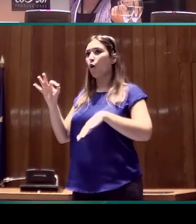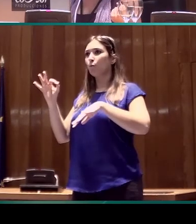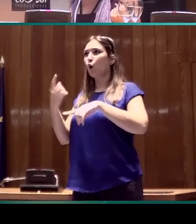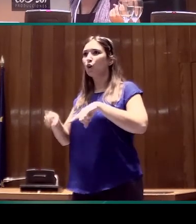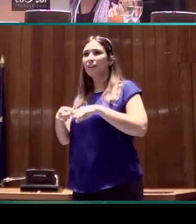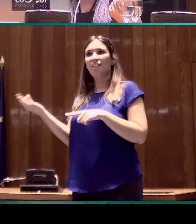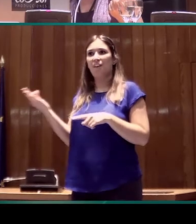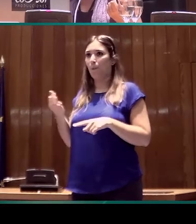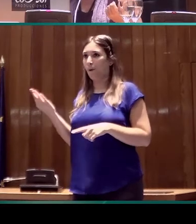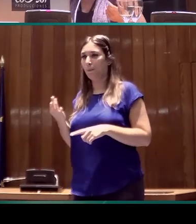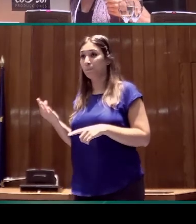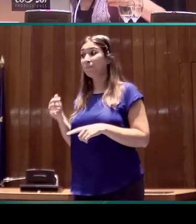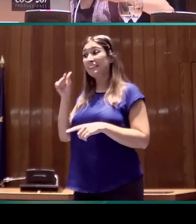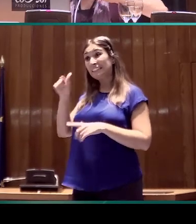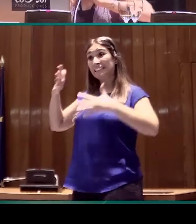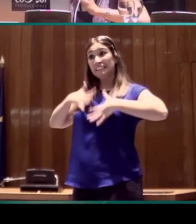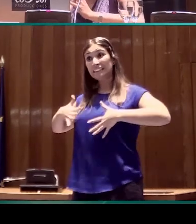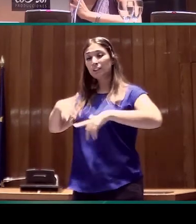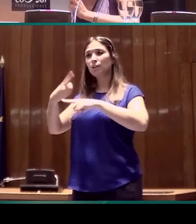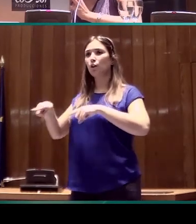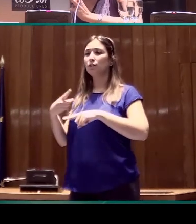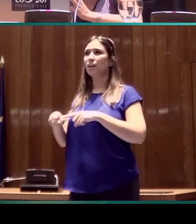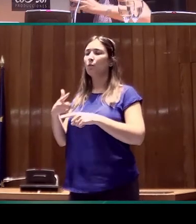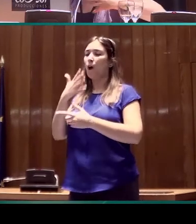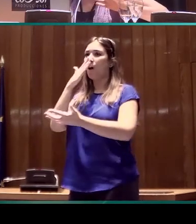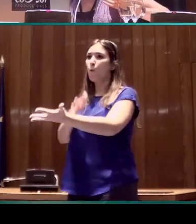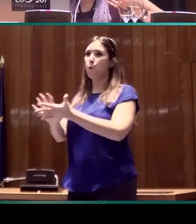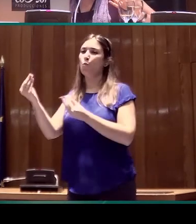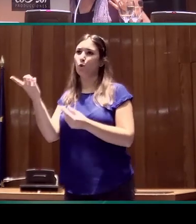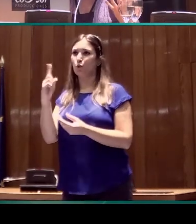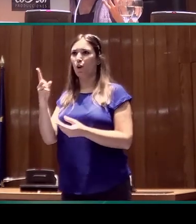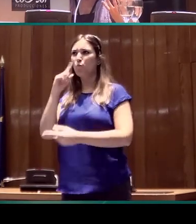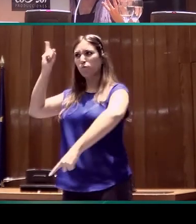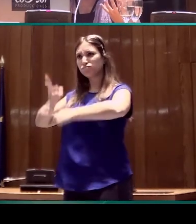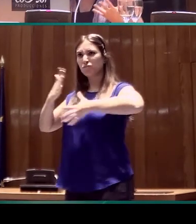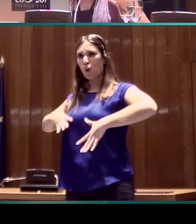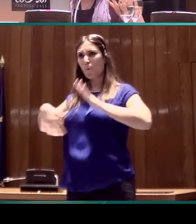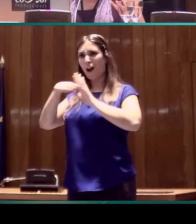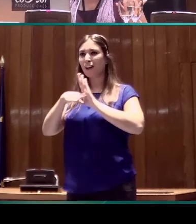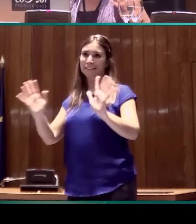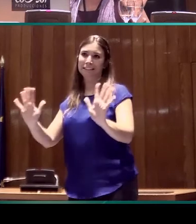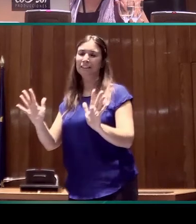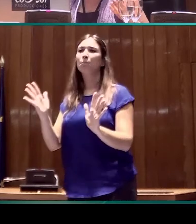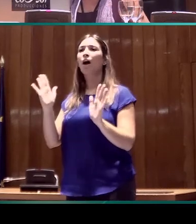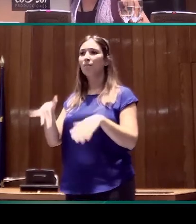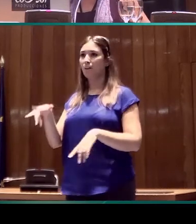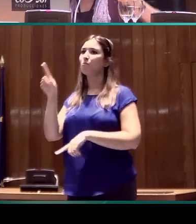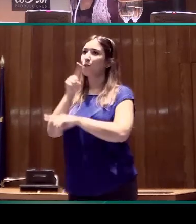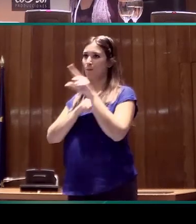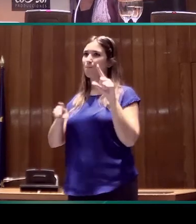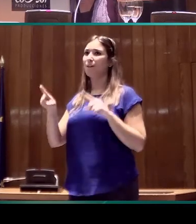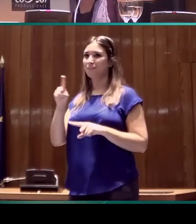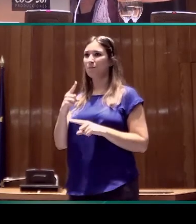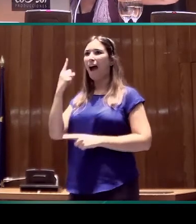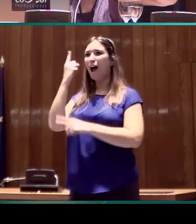llevar. En este sentido, no quisimos influir mucho en cómo tenían que vestir, pero nos encontramos con problemas que algunos se nos